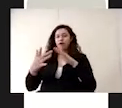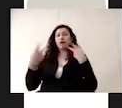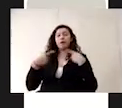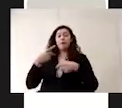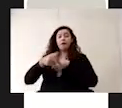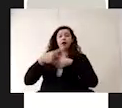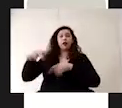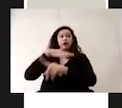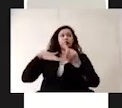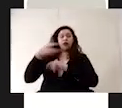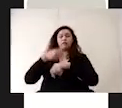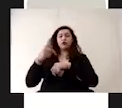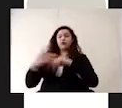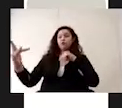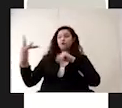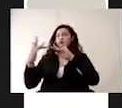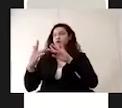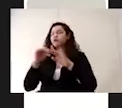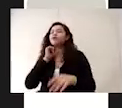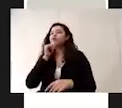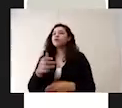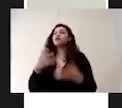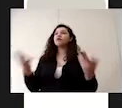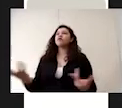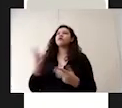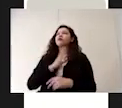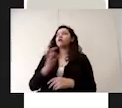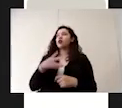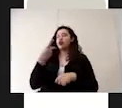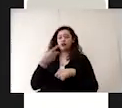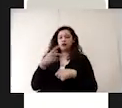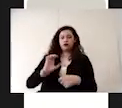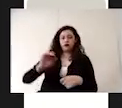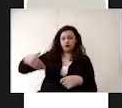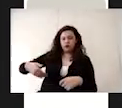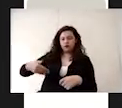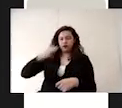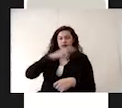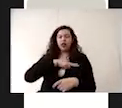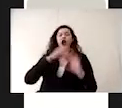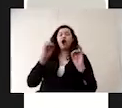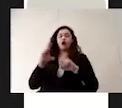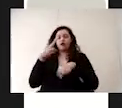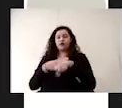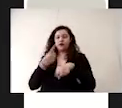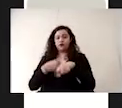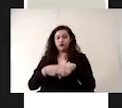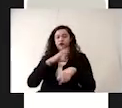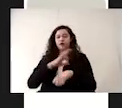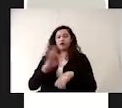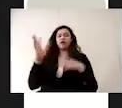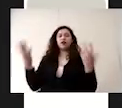ambientes riesgosos, los cuales pueden generar lesiones o enfermedades. En este caso, el EPP